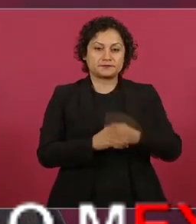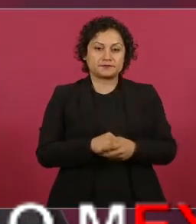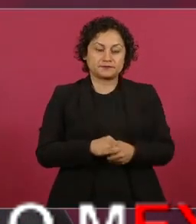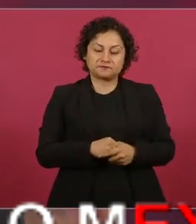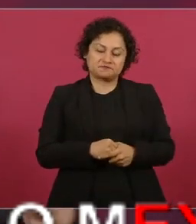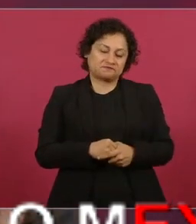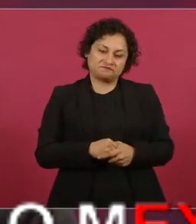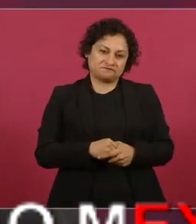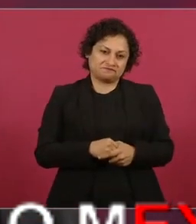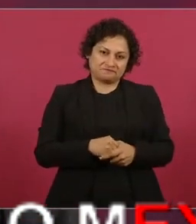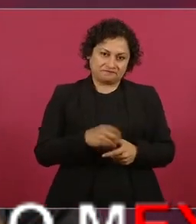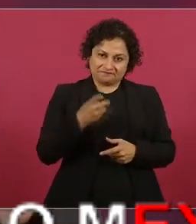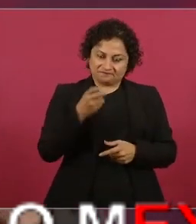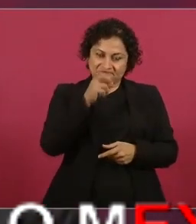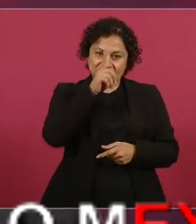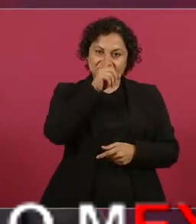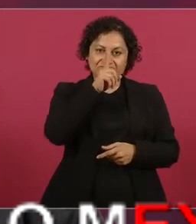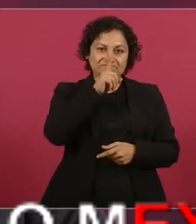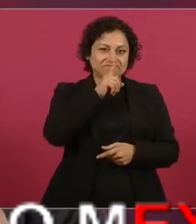ahora